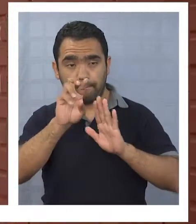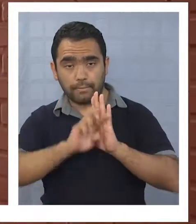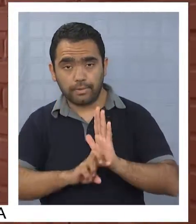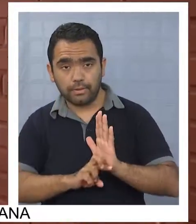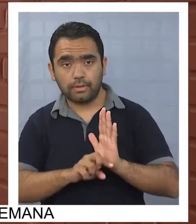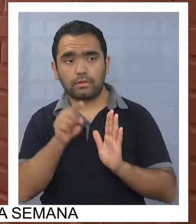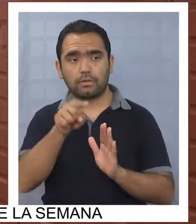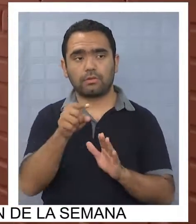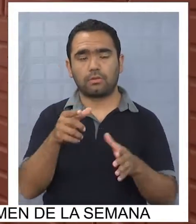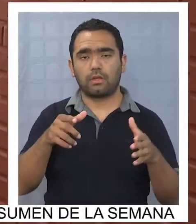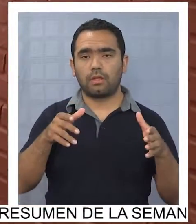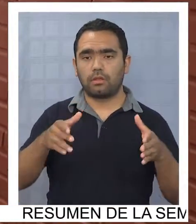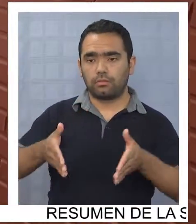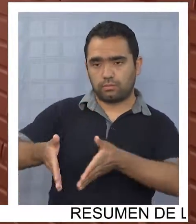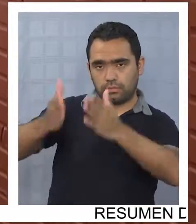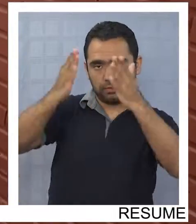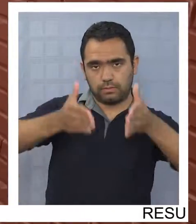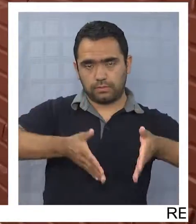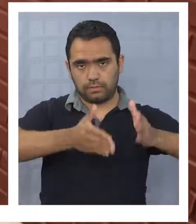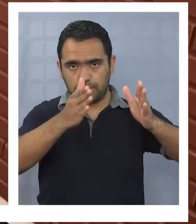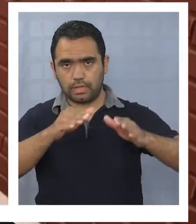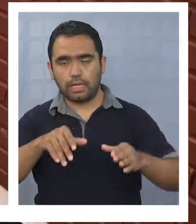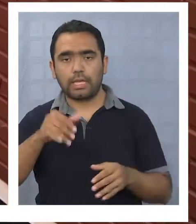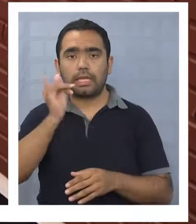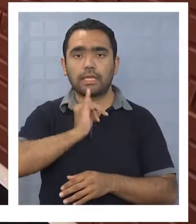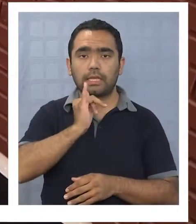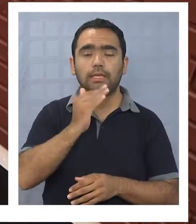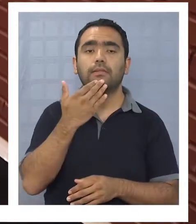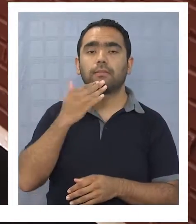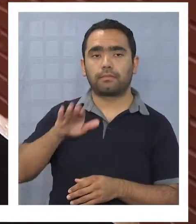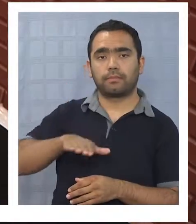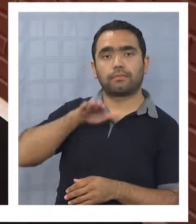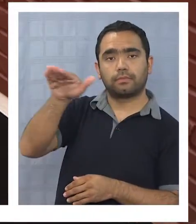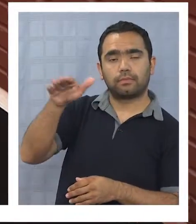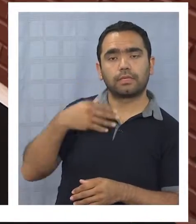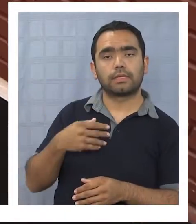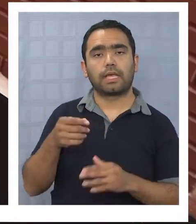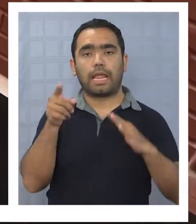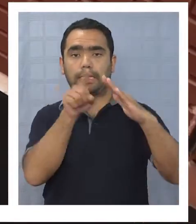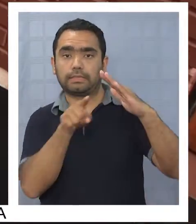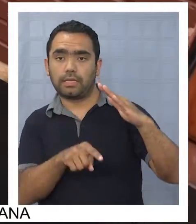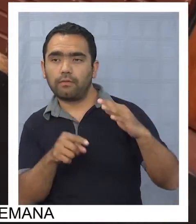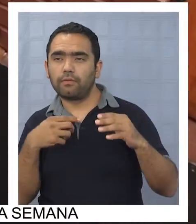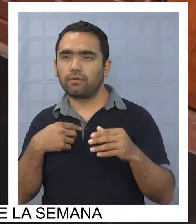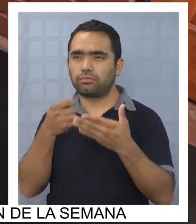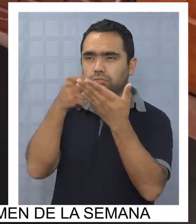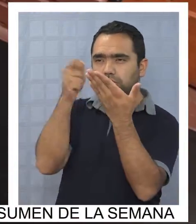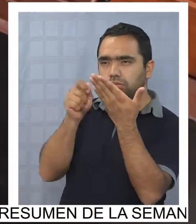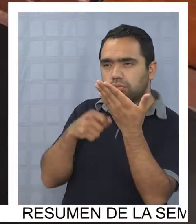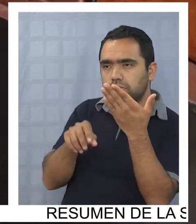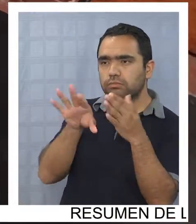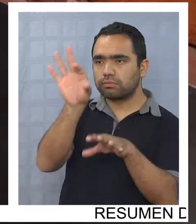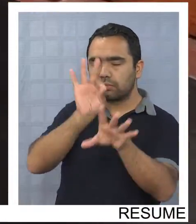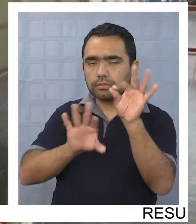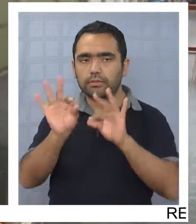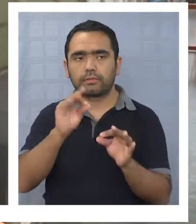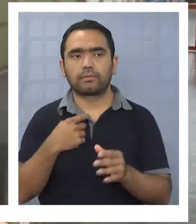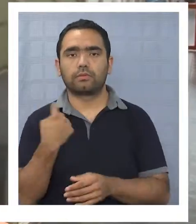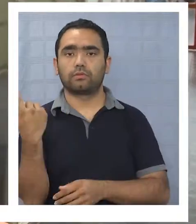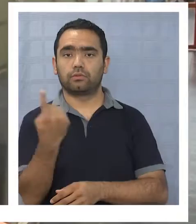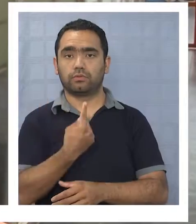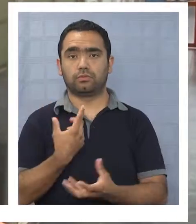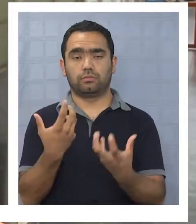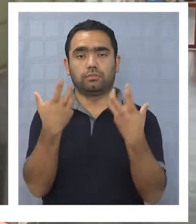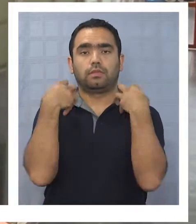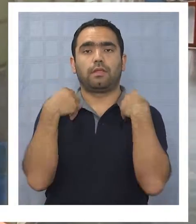a condominios sociales de Iquique y Alto Hospicio catastrados por Serviu. Tenemos nosotros la tarea dentro del proceso de reconstrucción